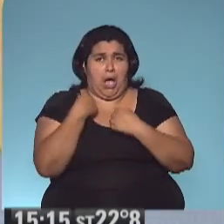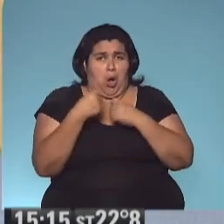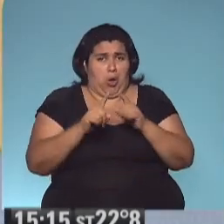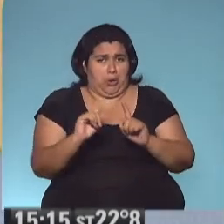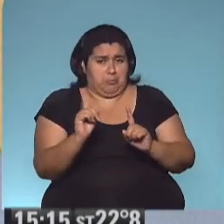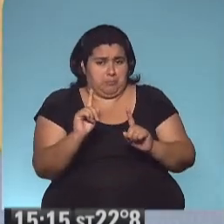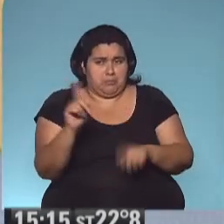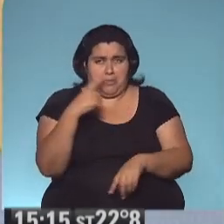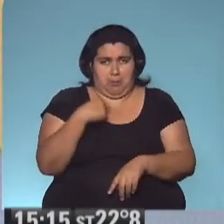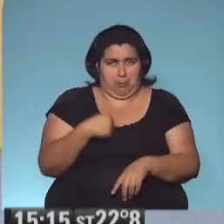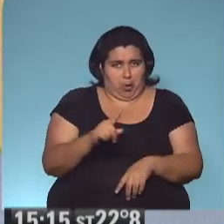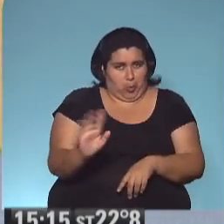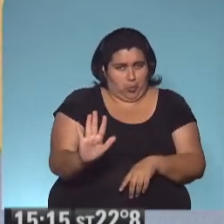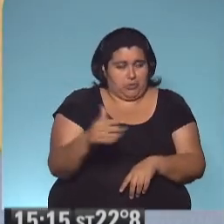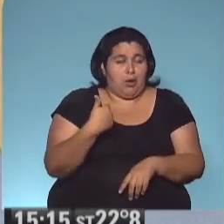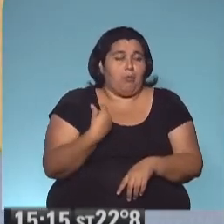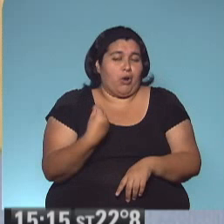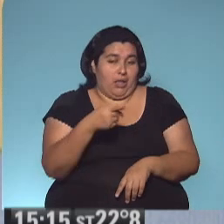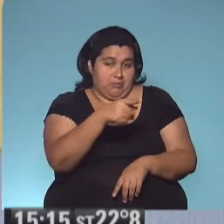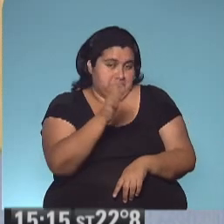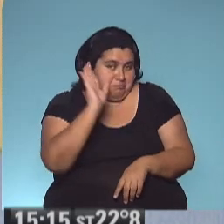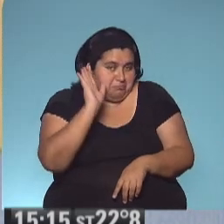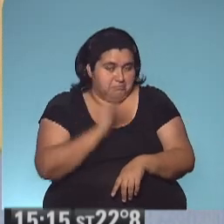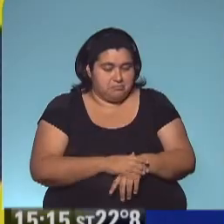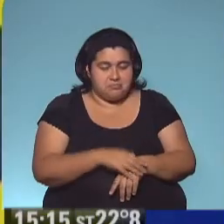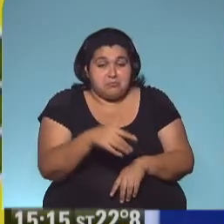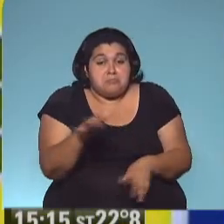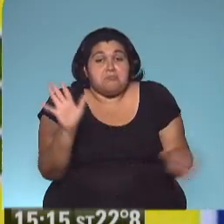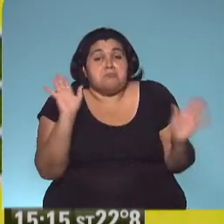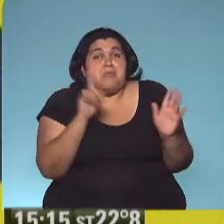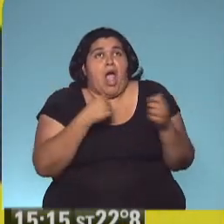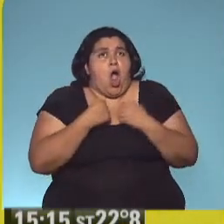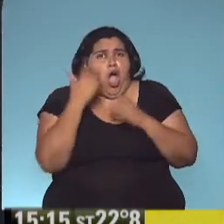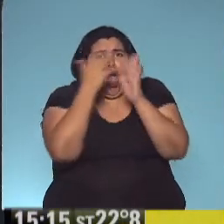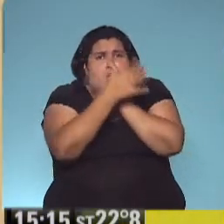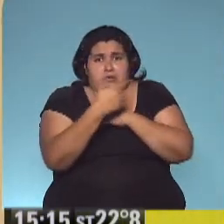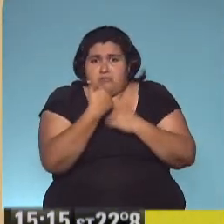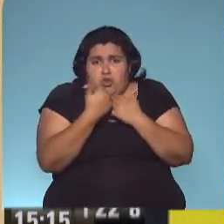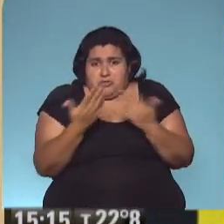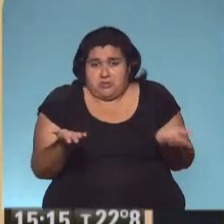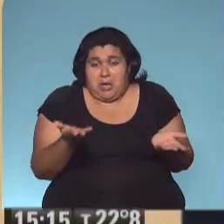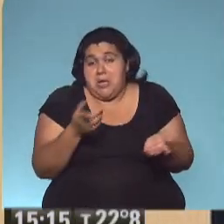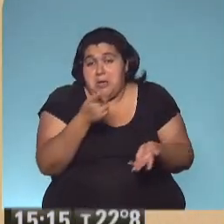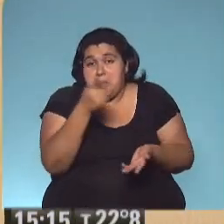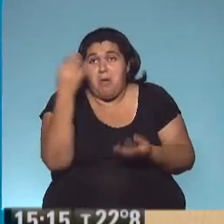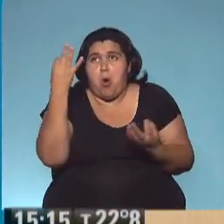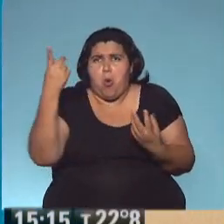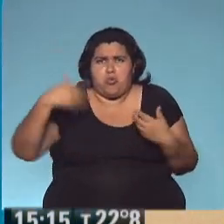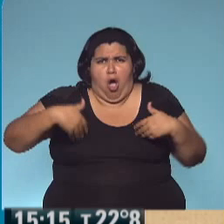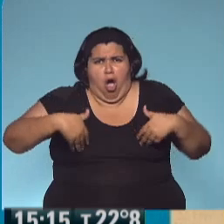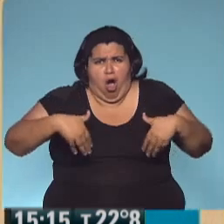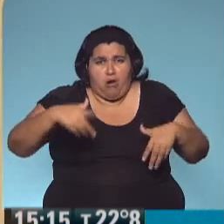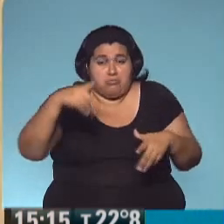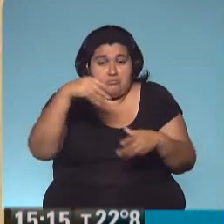A mí no me pregunten por qué no corrió Irulana. Vaya uno a saber por qué no salen corriendo las Irulanas cuando vienen los ogrontes.